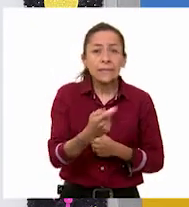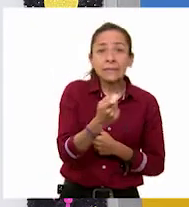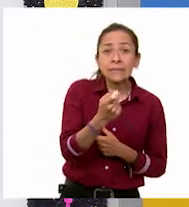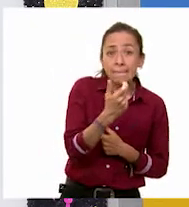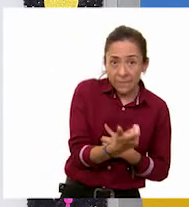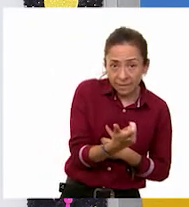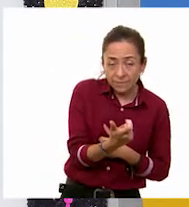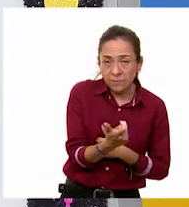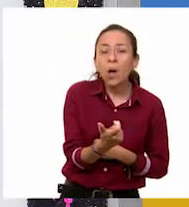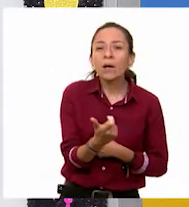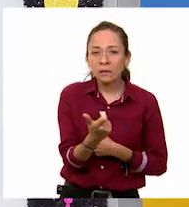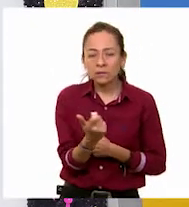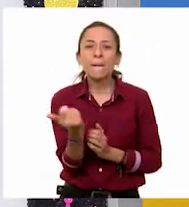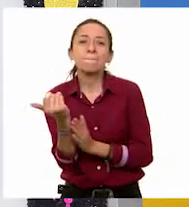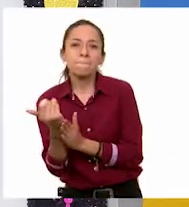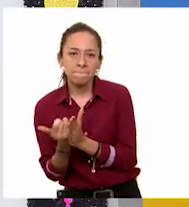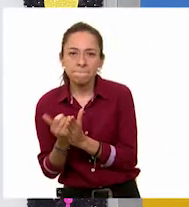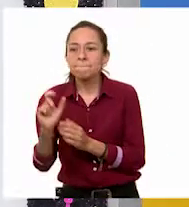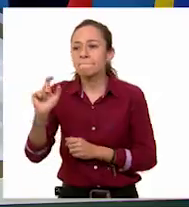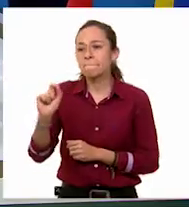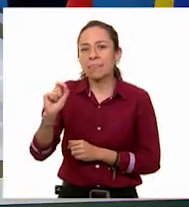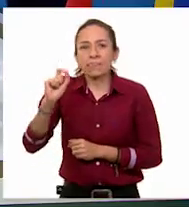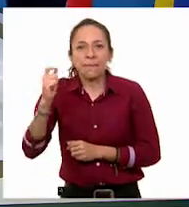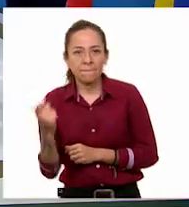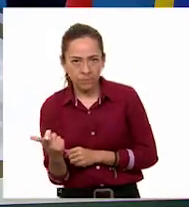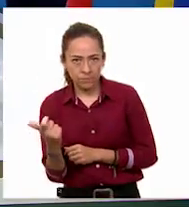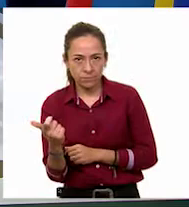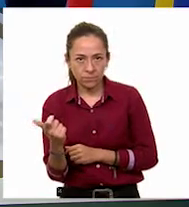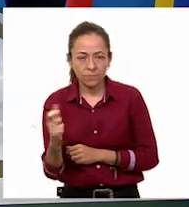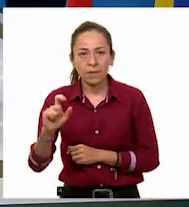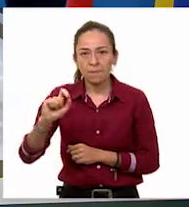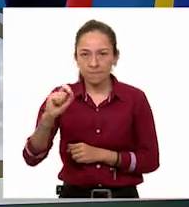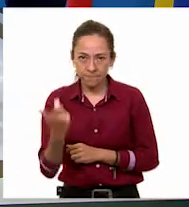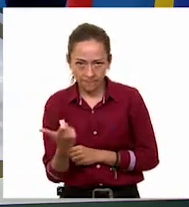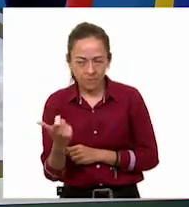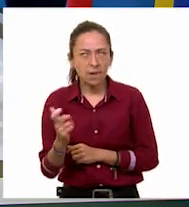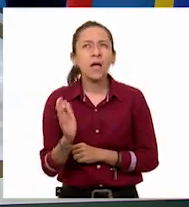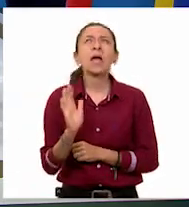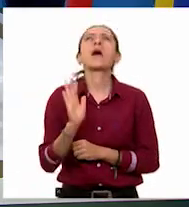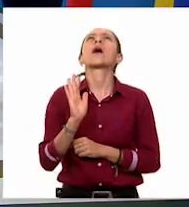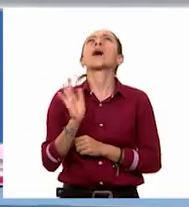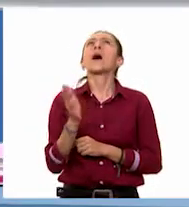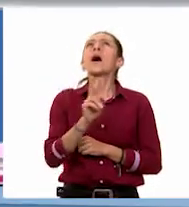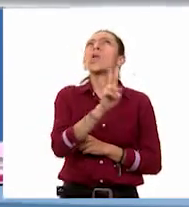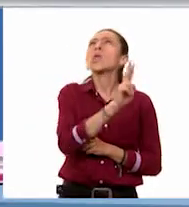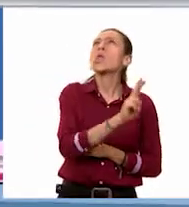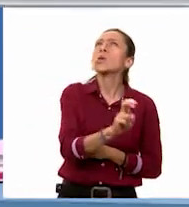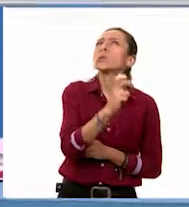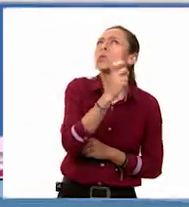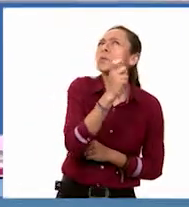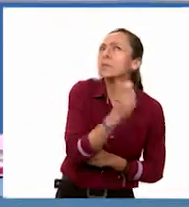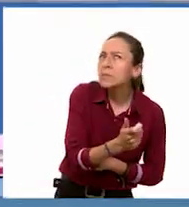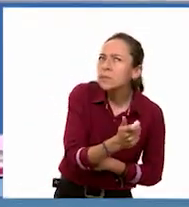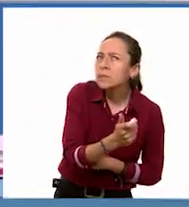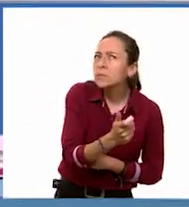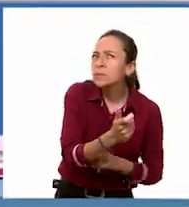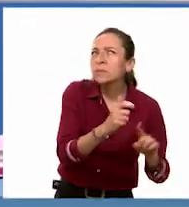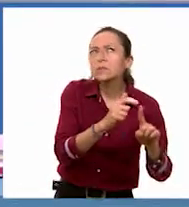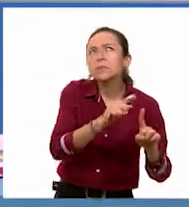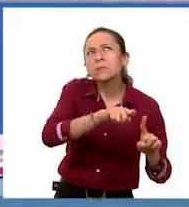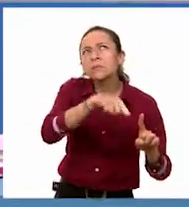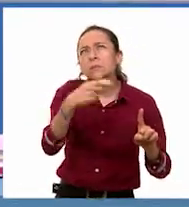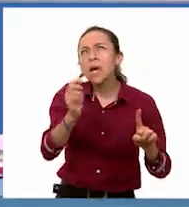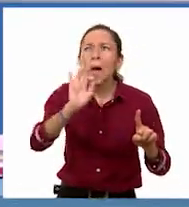descontar 20 pesos. Ah, entonces si compro algo de 200 pesos y tiene un